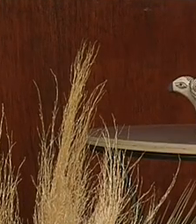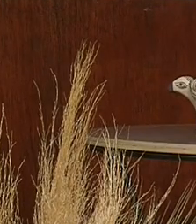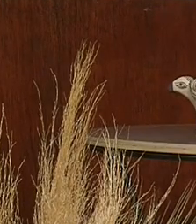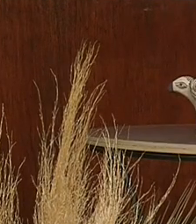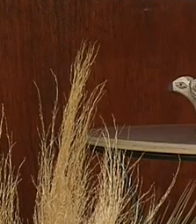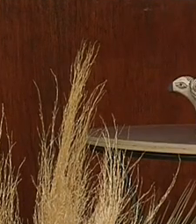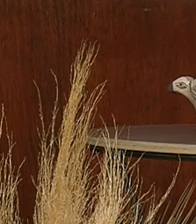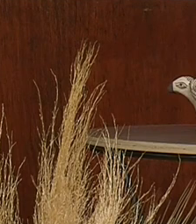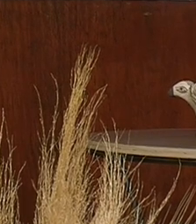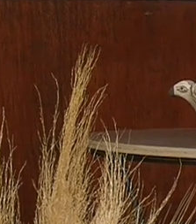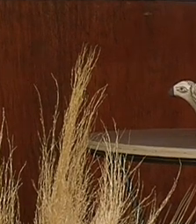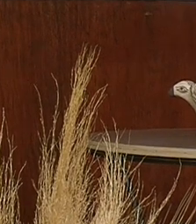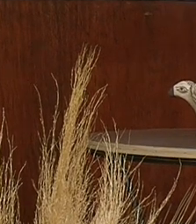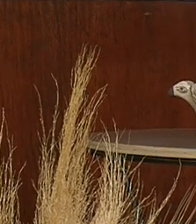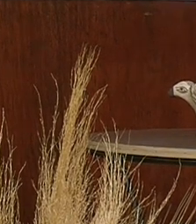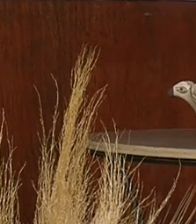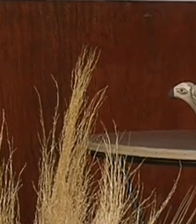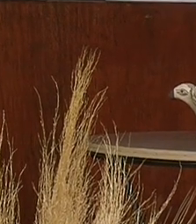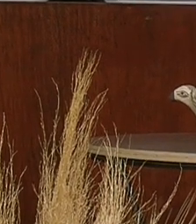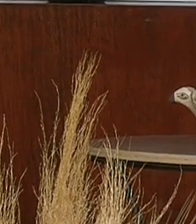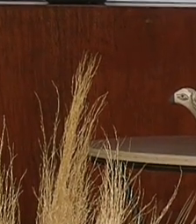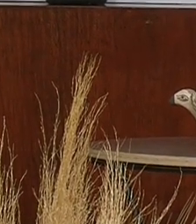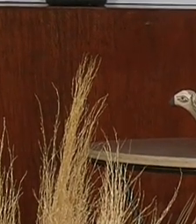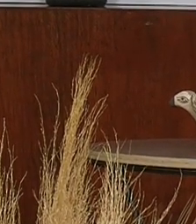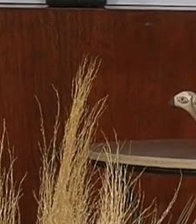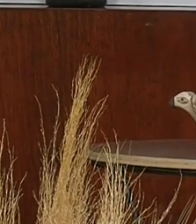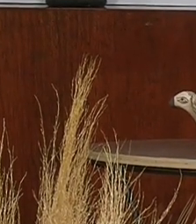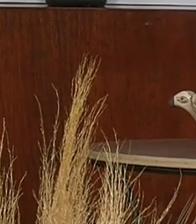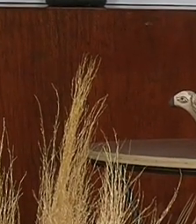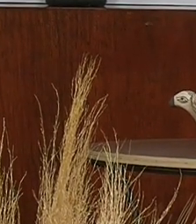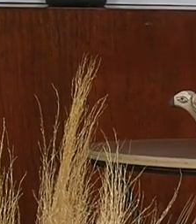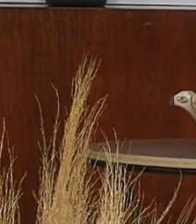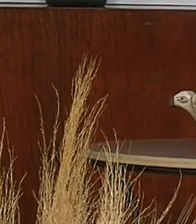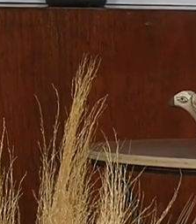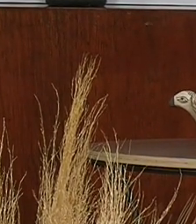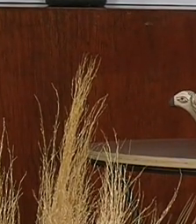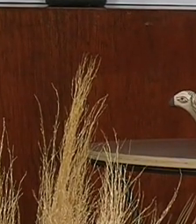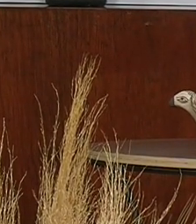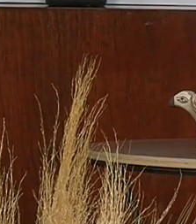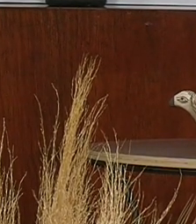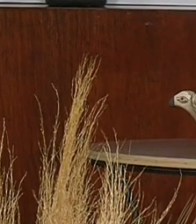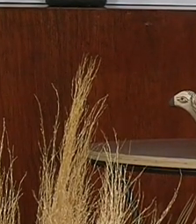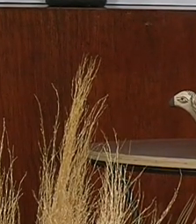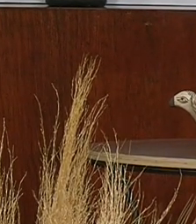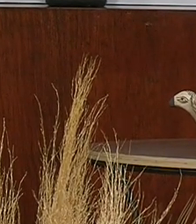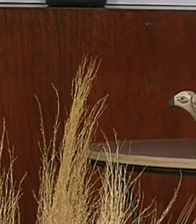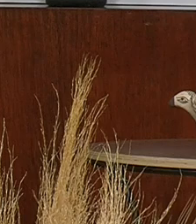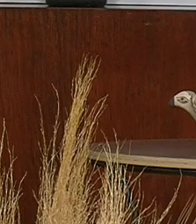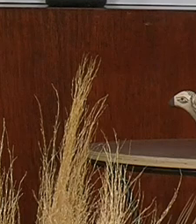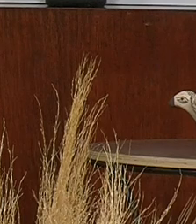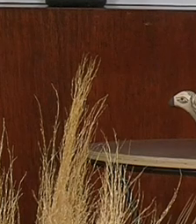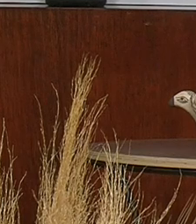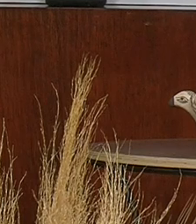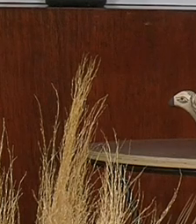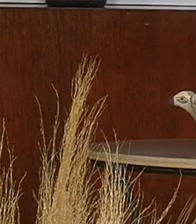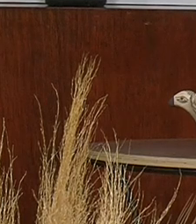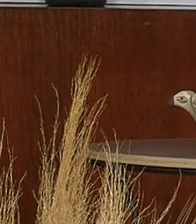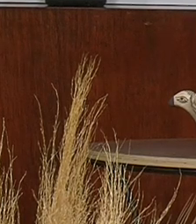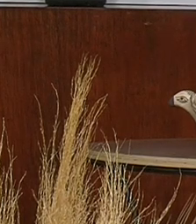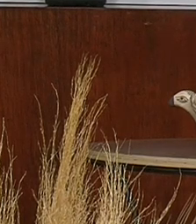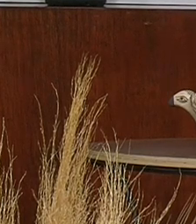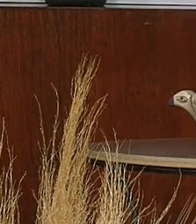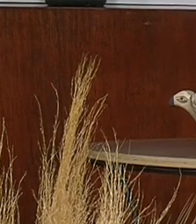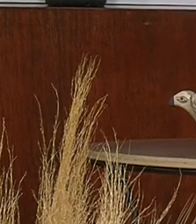Estamos totalmente en vivo y vamos a platicar de un tema bien interesante el día de hoy, un tema que está muy caliente en salud, en medicina, un tema del cual